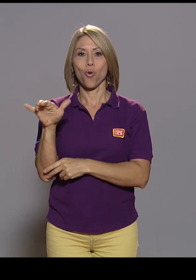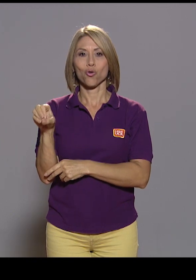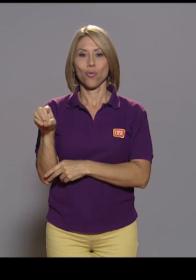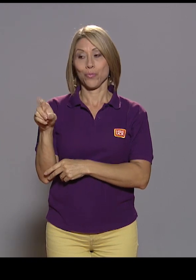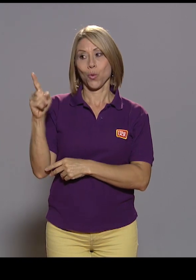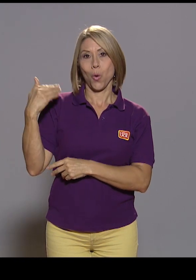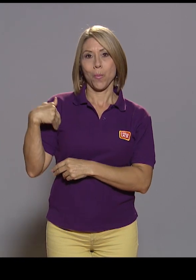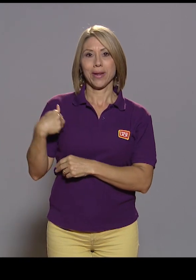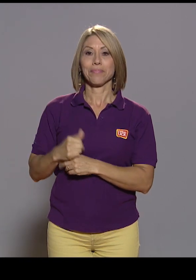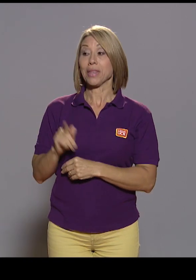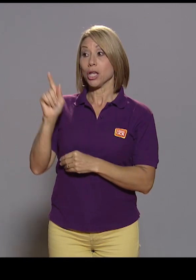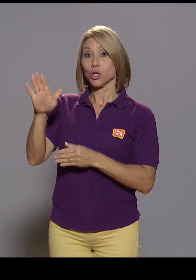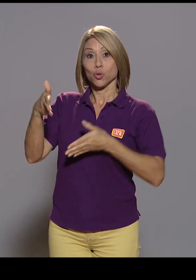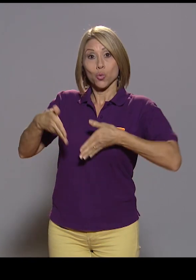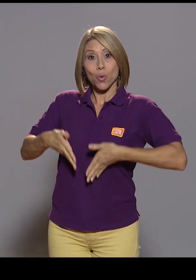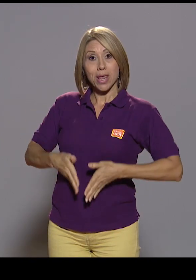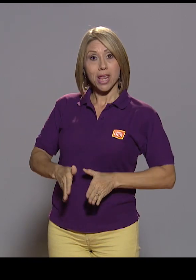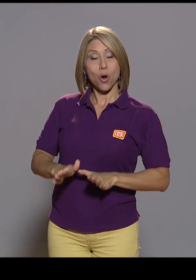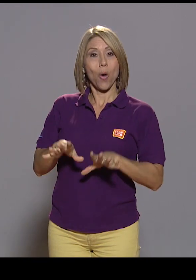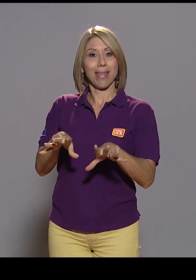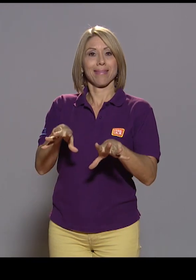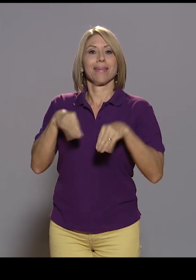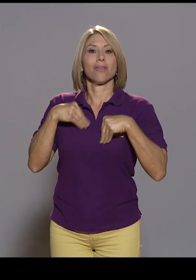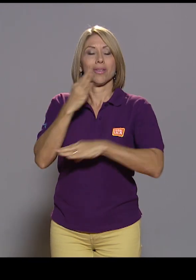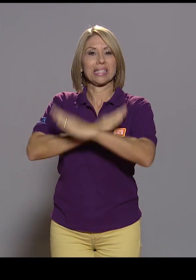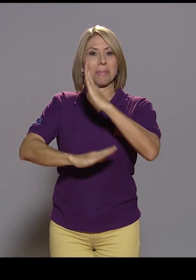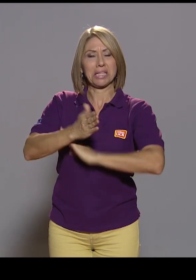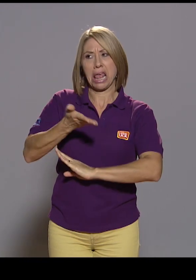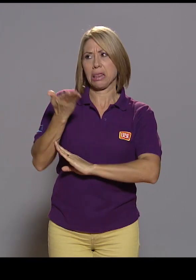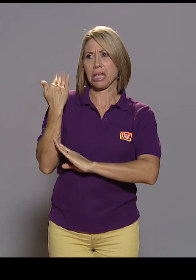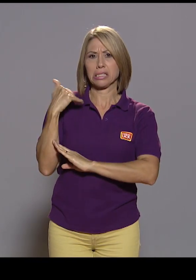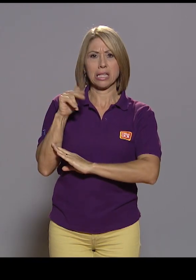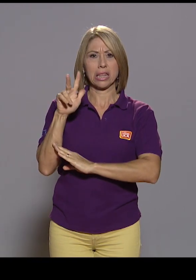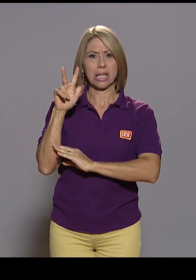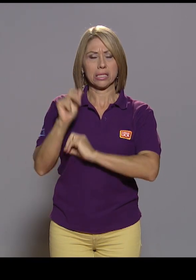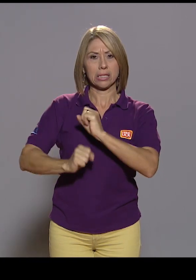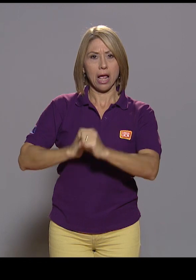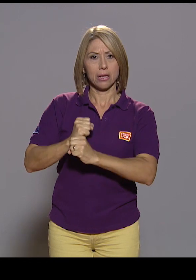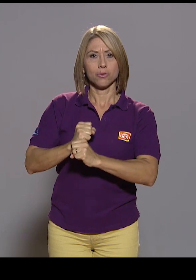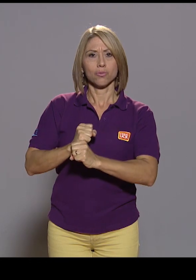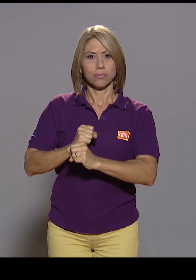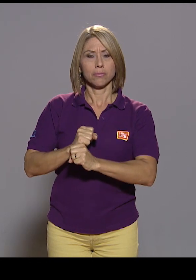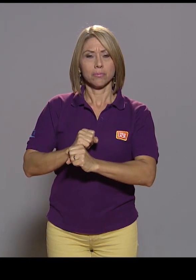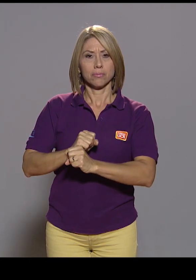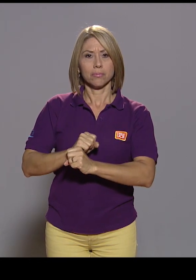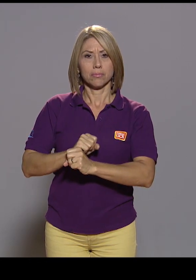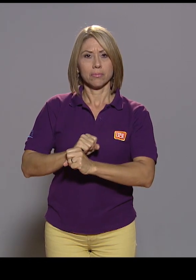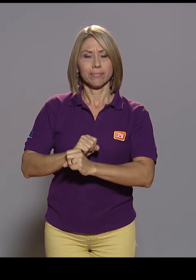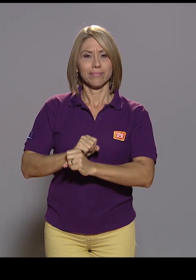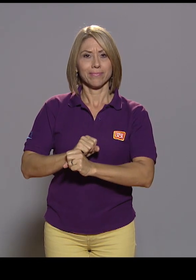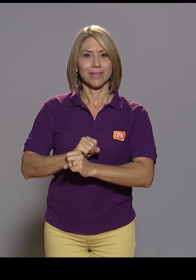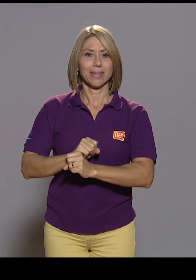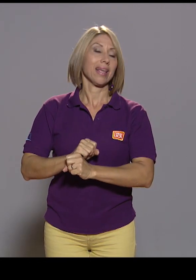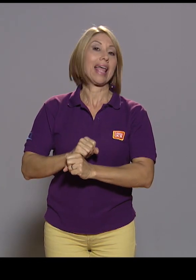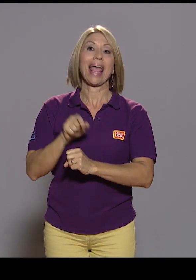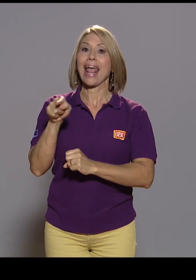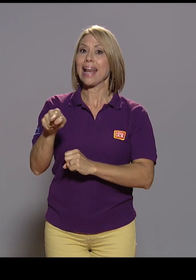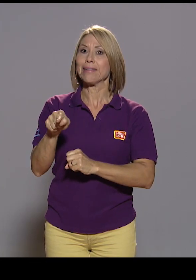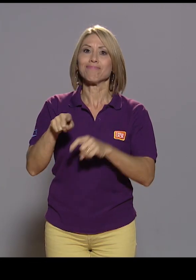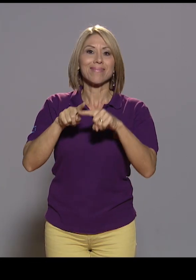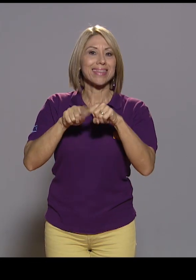su hijo adquirió discapacidad hace aproximadamente tres años y en una condición de total